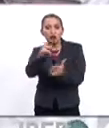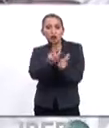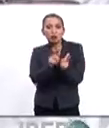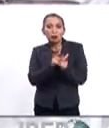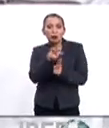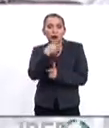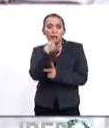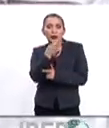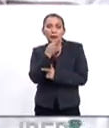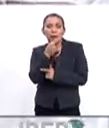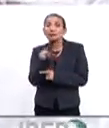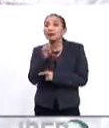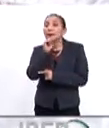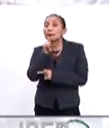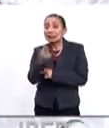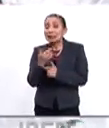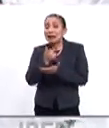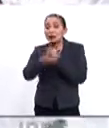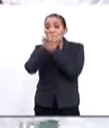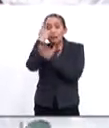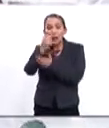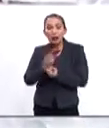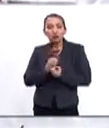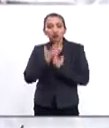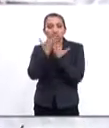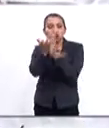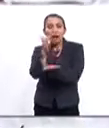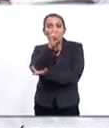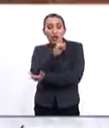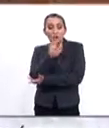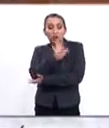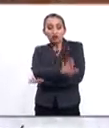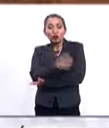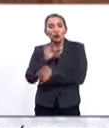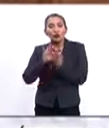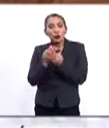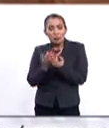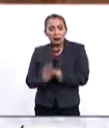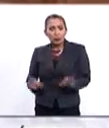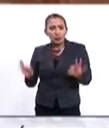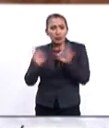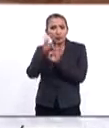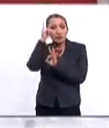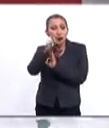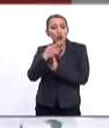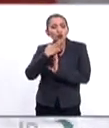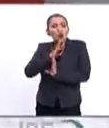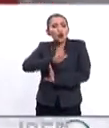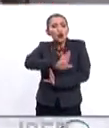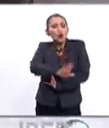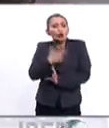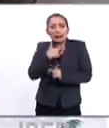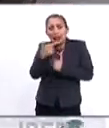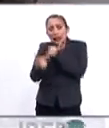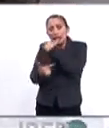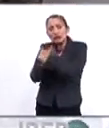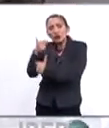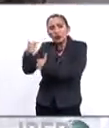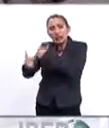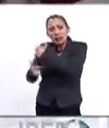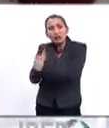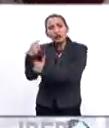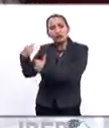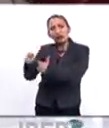población que lo habla. Además de servir como medio de expresión, la lengua es un elemento fundamental para la conservación de generación en